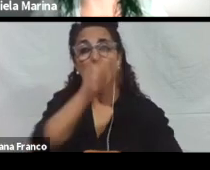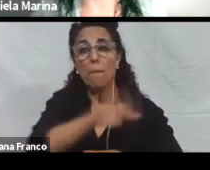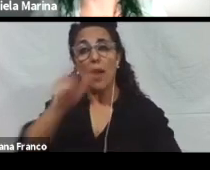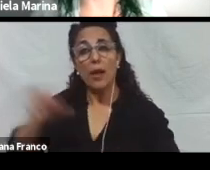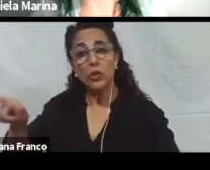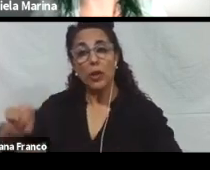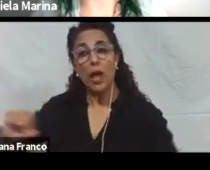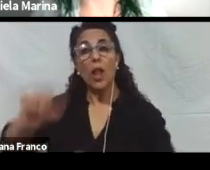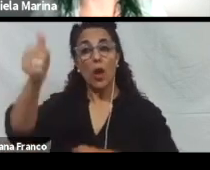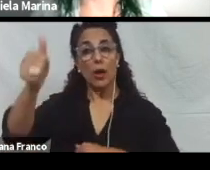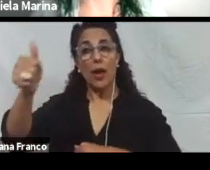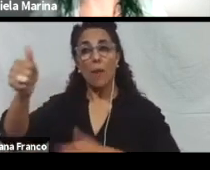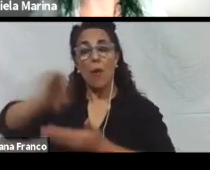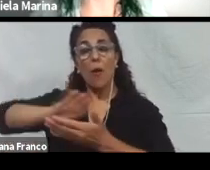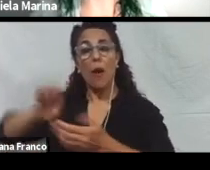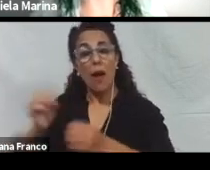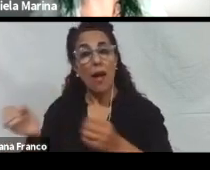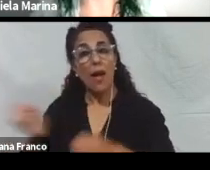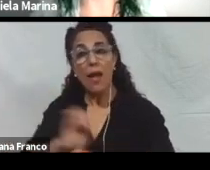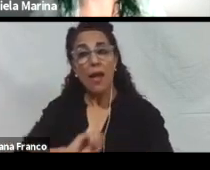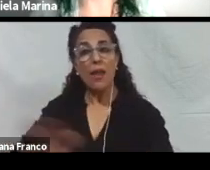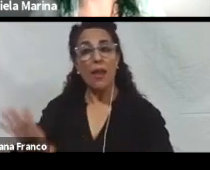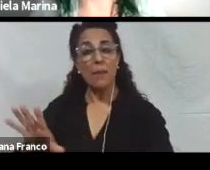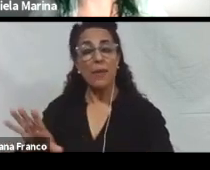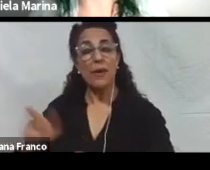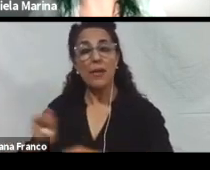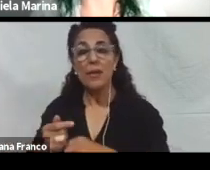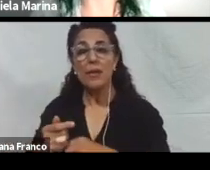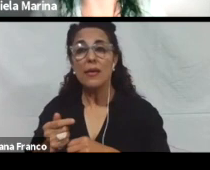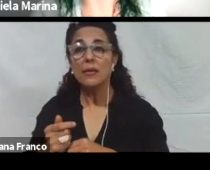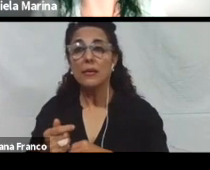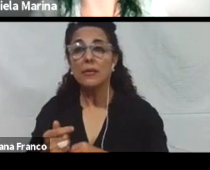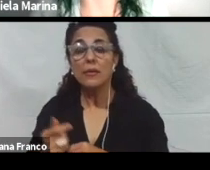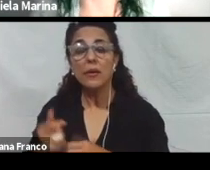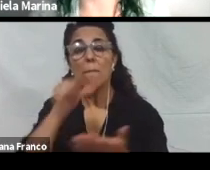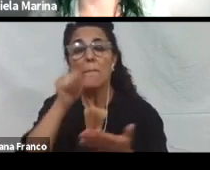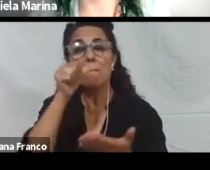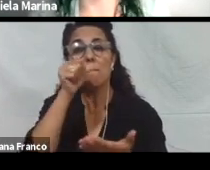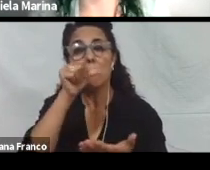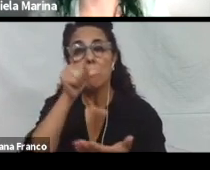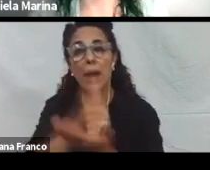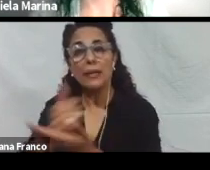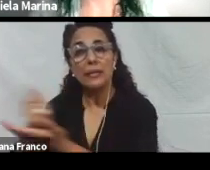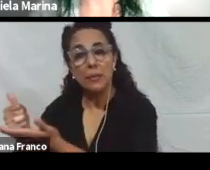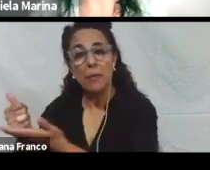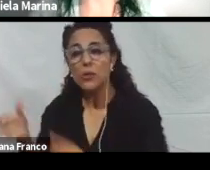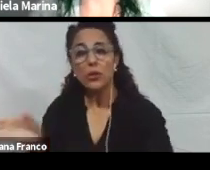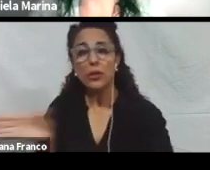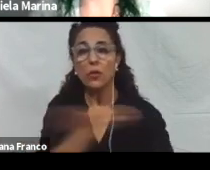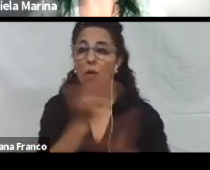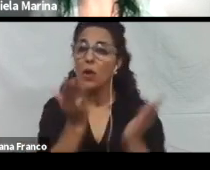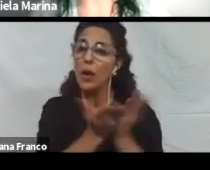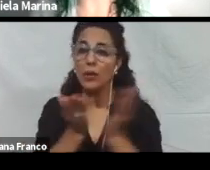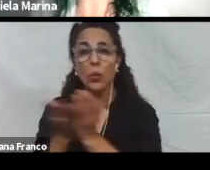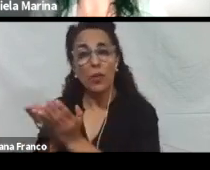eliminar aquellas barreras que limitan o impiden el aprendizaje y participación de todos los estudiantes. Es decir,